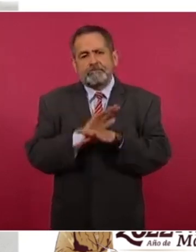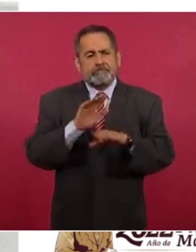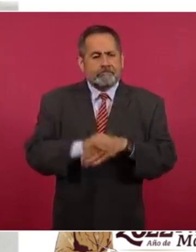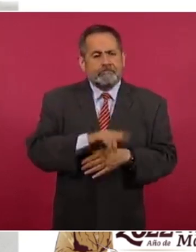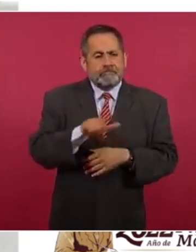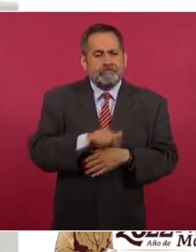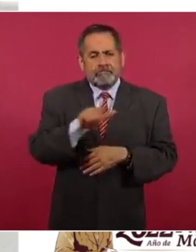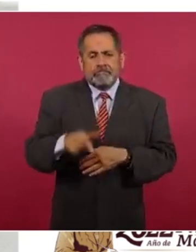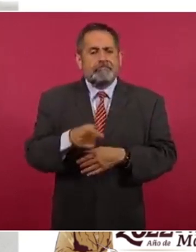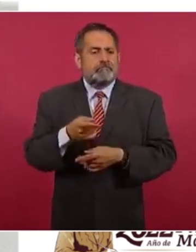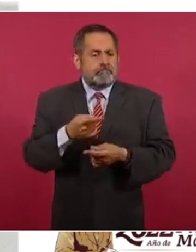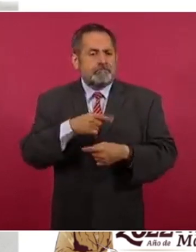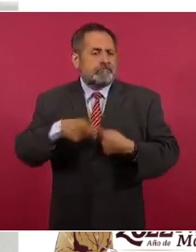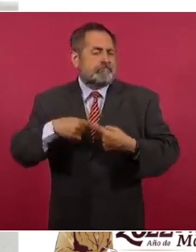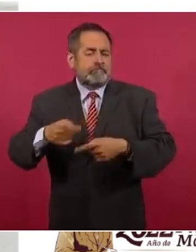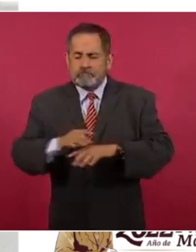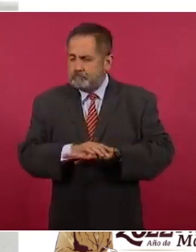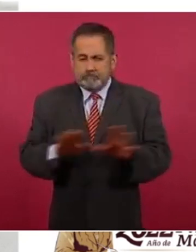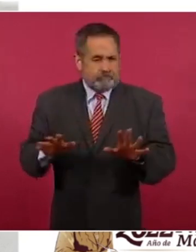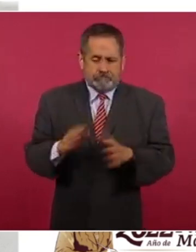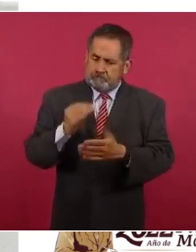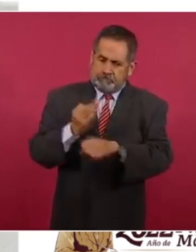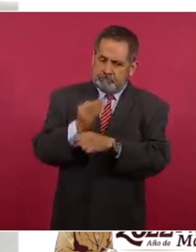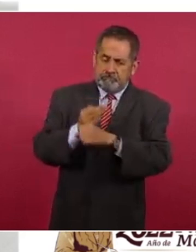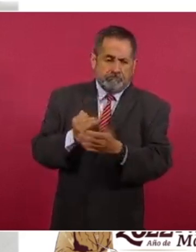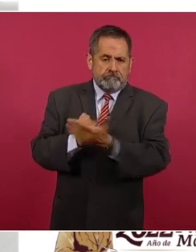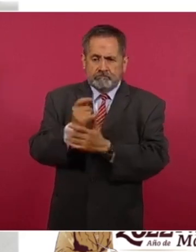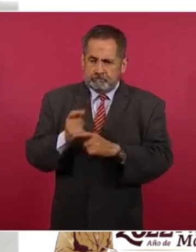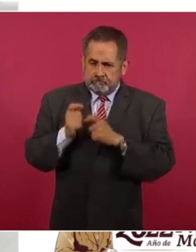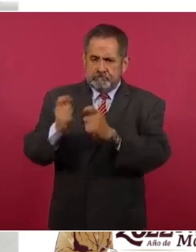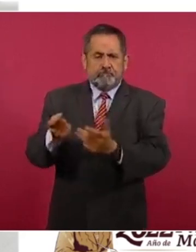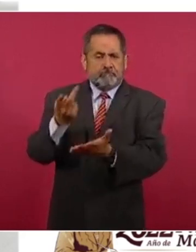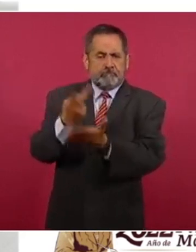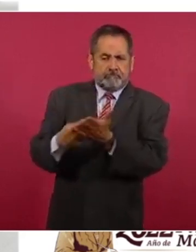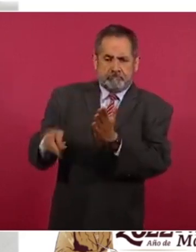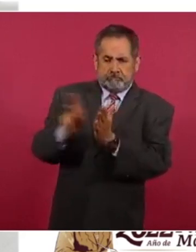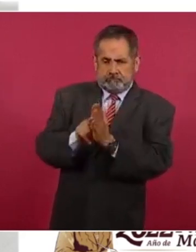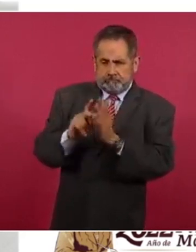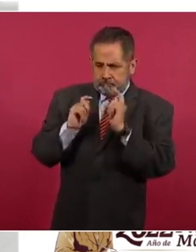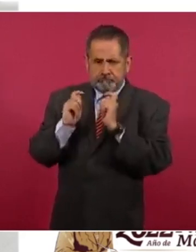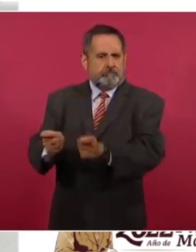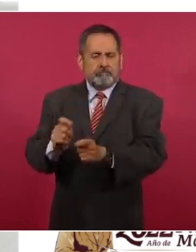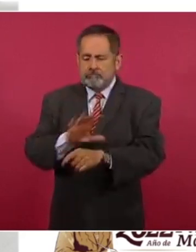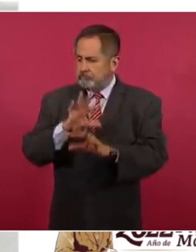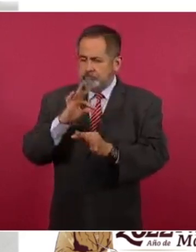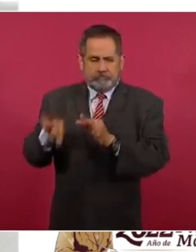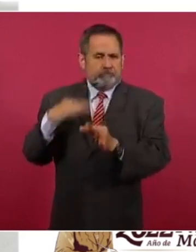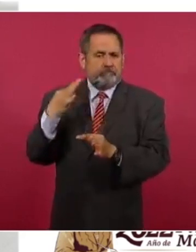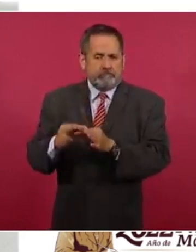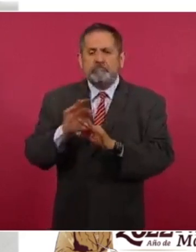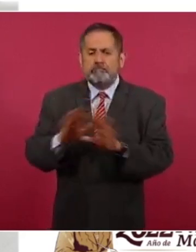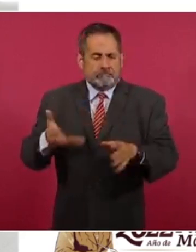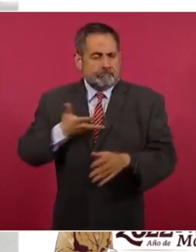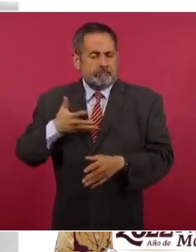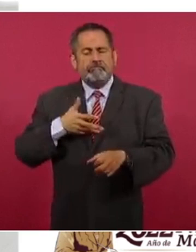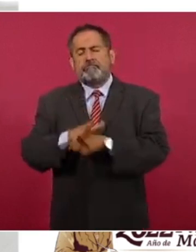traían durante muchos años. Son personas que ya hoy tienen una seguridad de tener una base, una plaza,